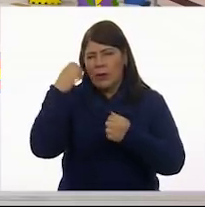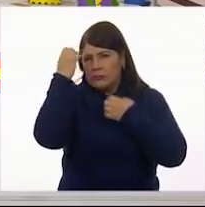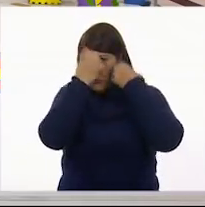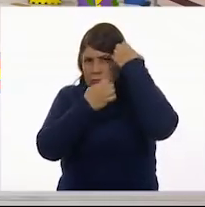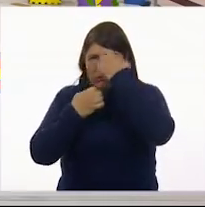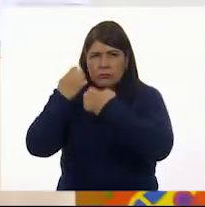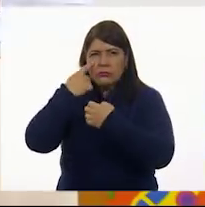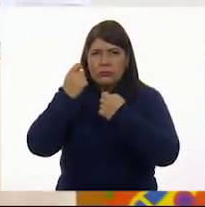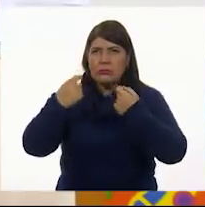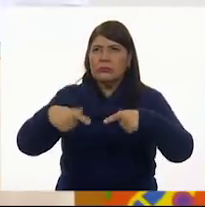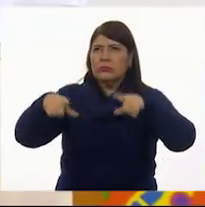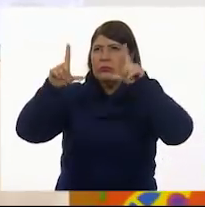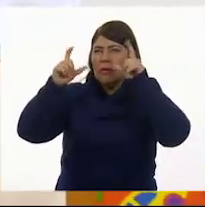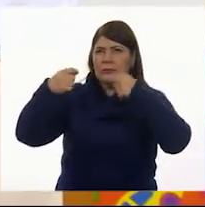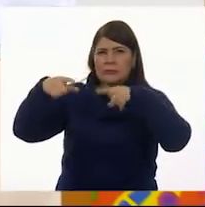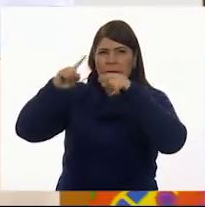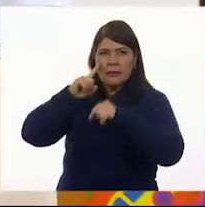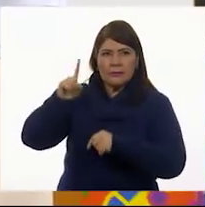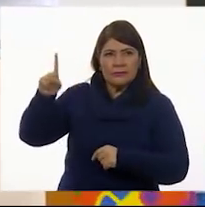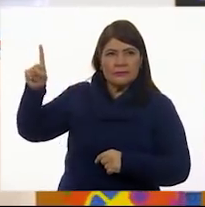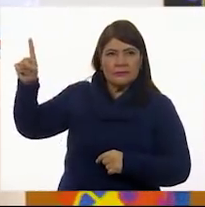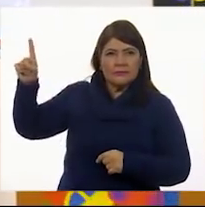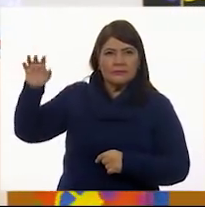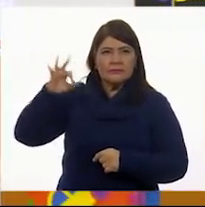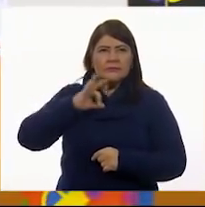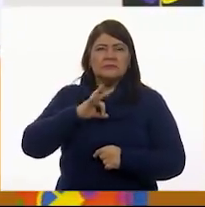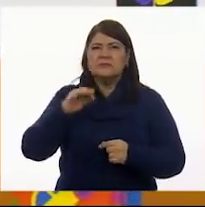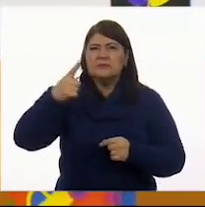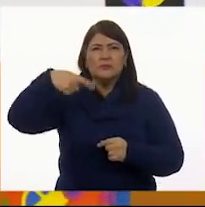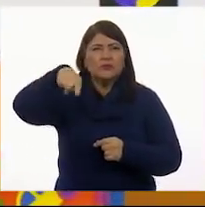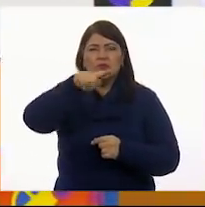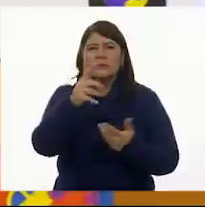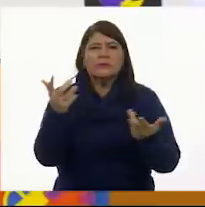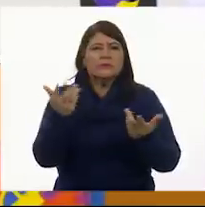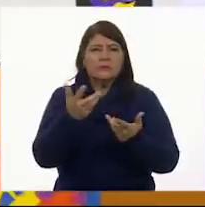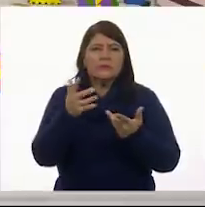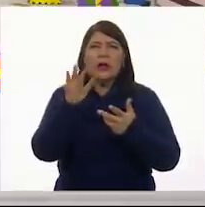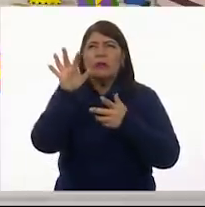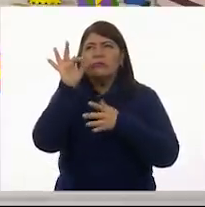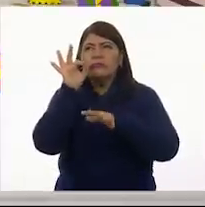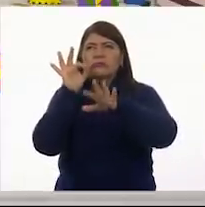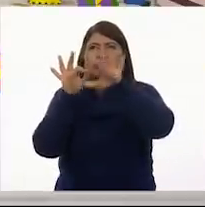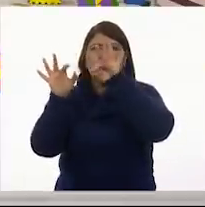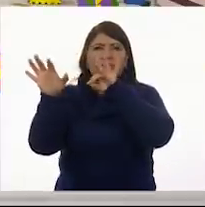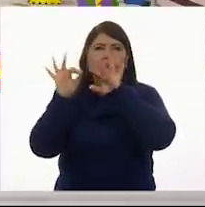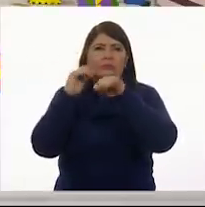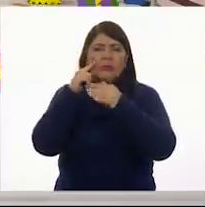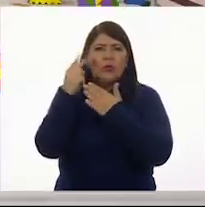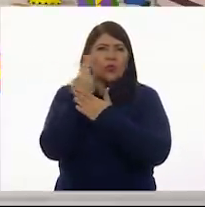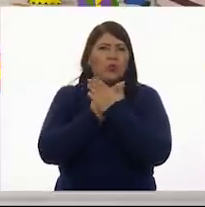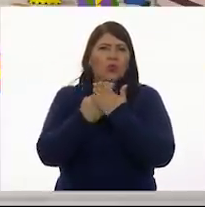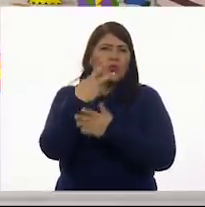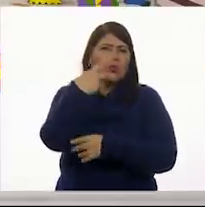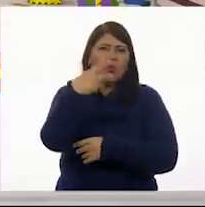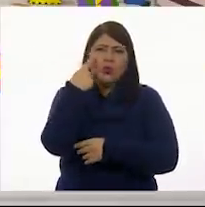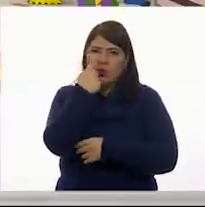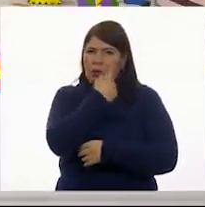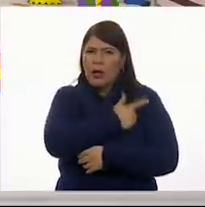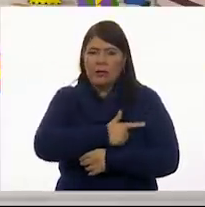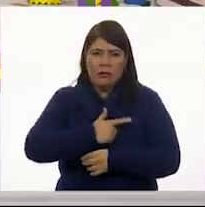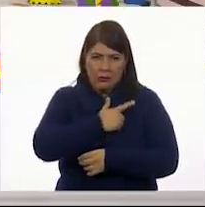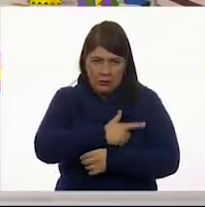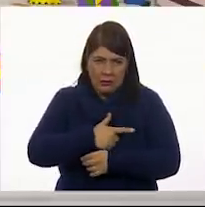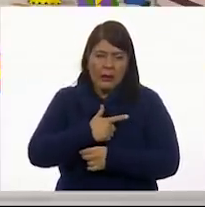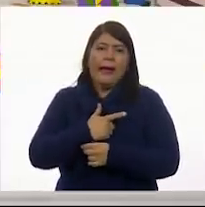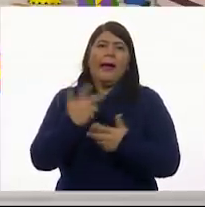imágenes para que en casa puedan verlas? ¿Qué es lo que van a hacer? Pueden elegir algunas imágenes de los dibujos que más les guste y